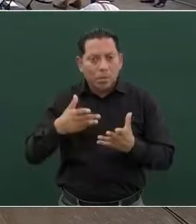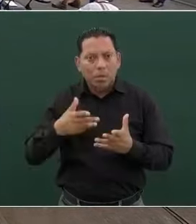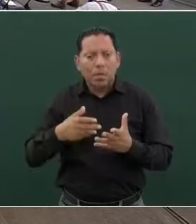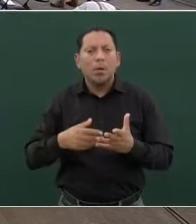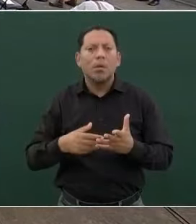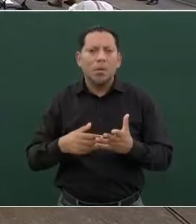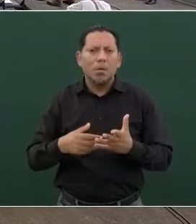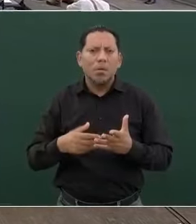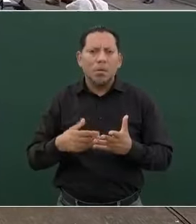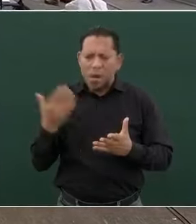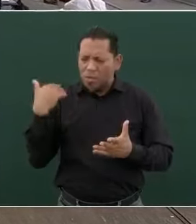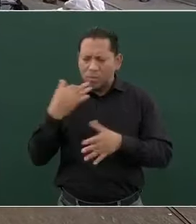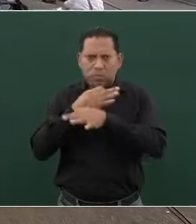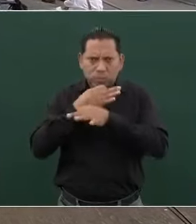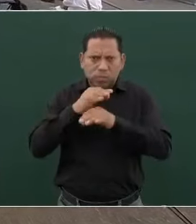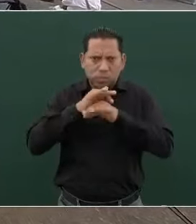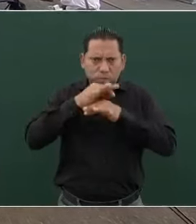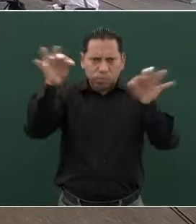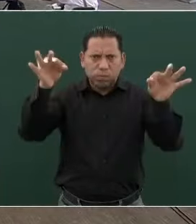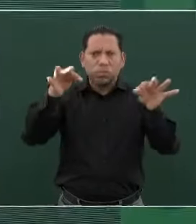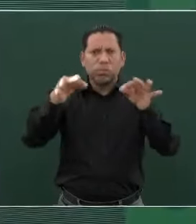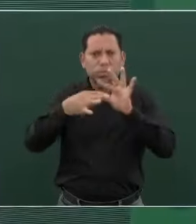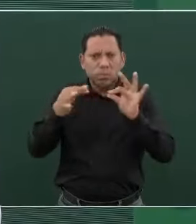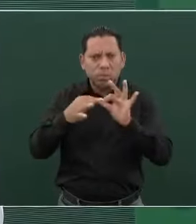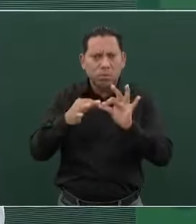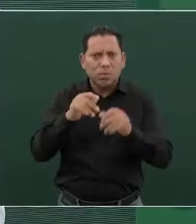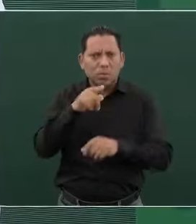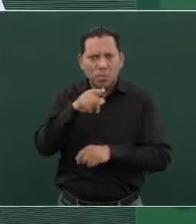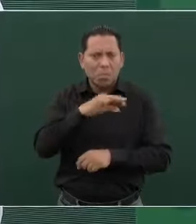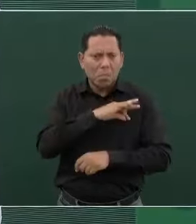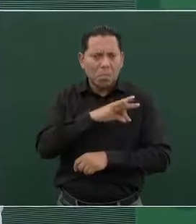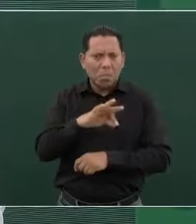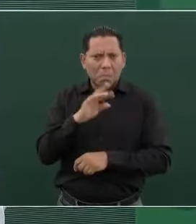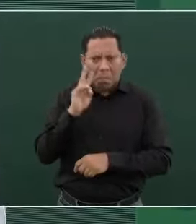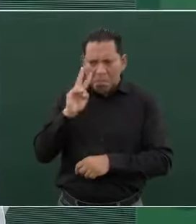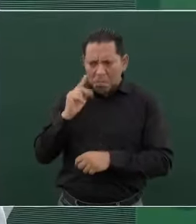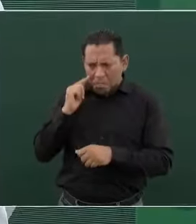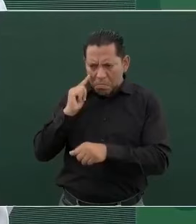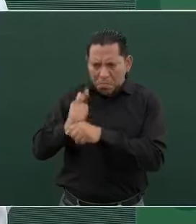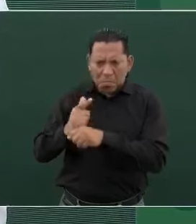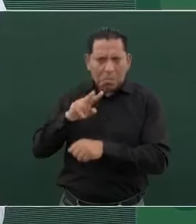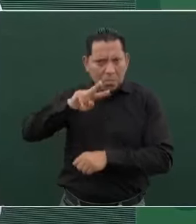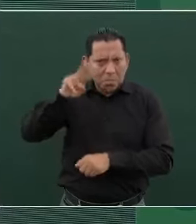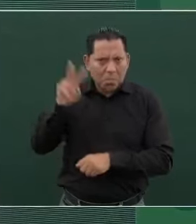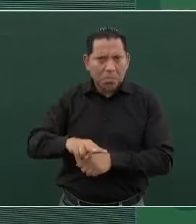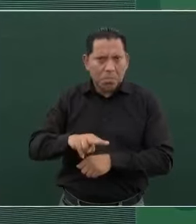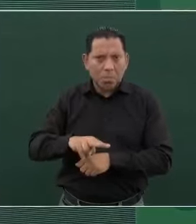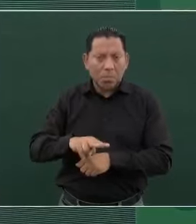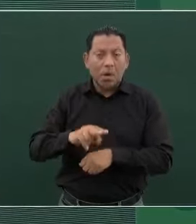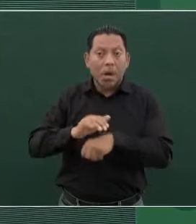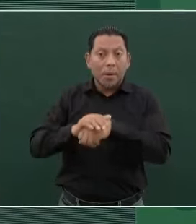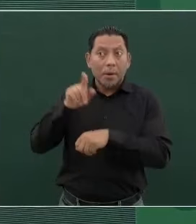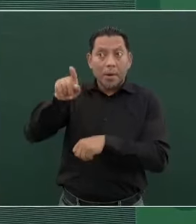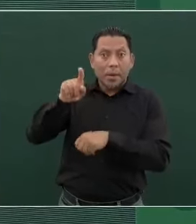pero lo pueden ustedes constatar, ni nuestros amigos de China